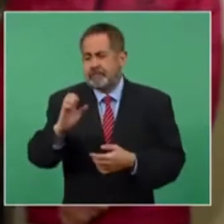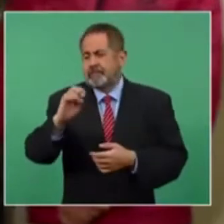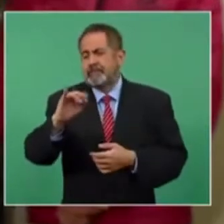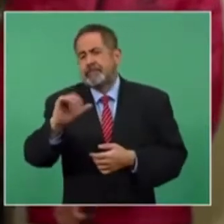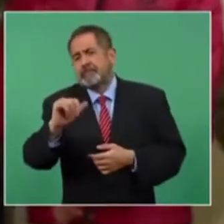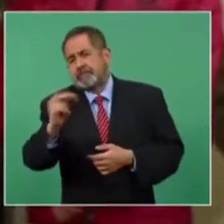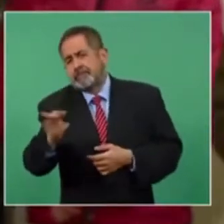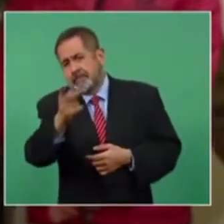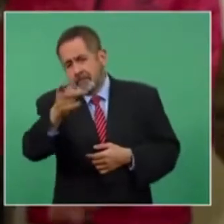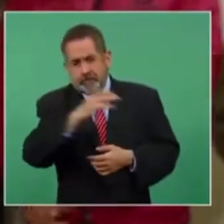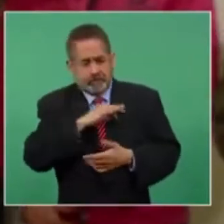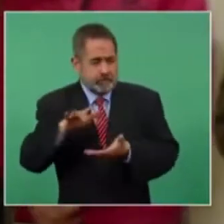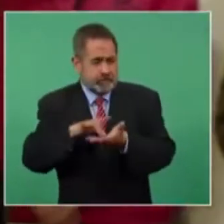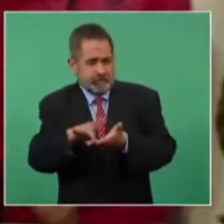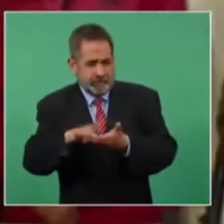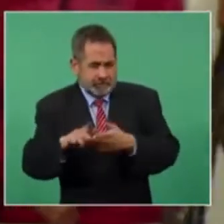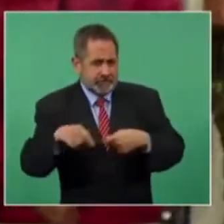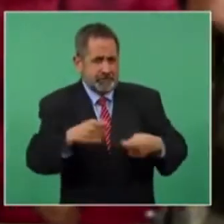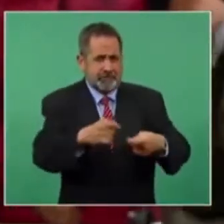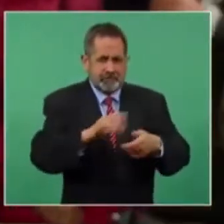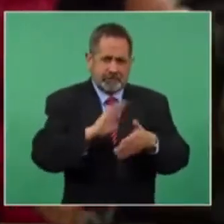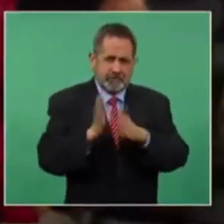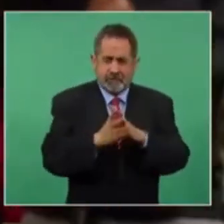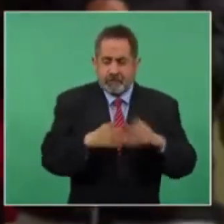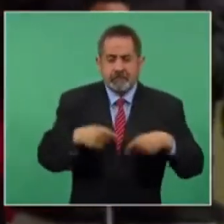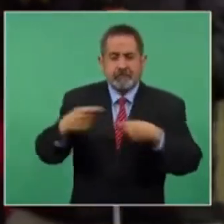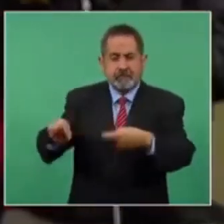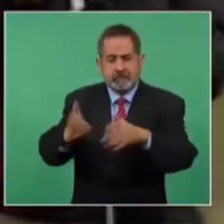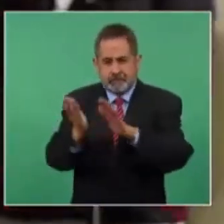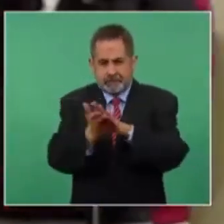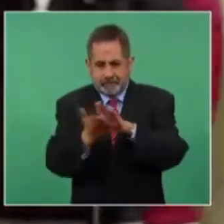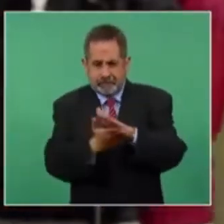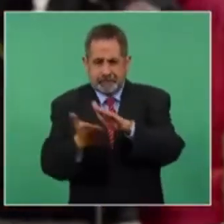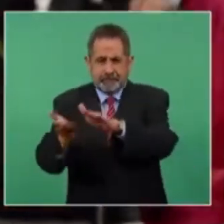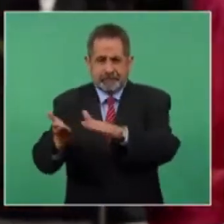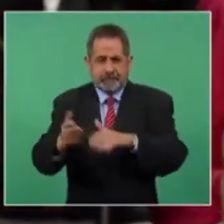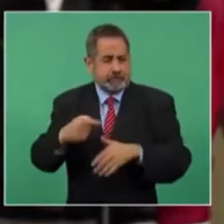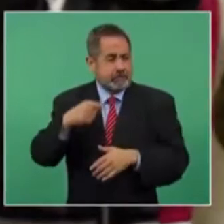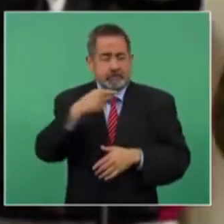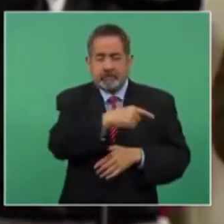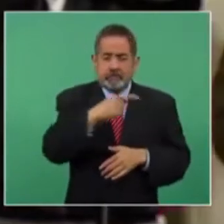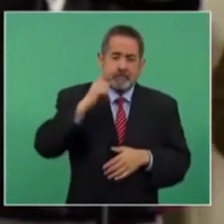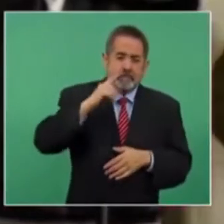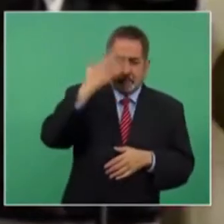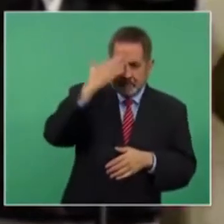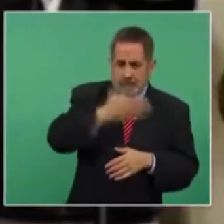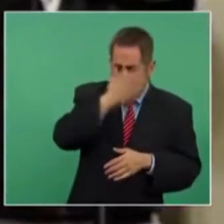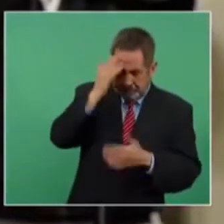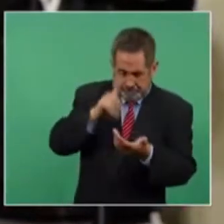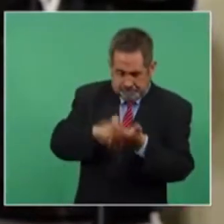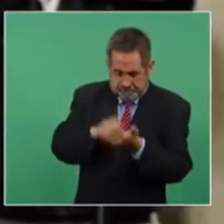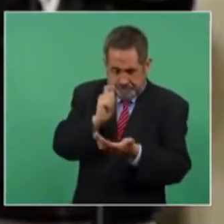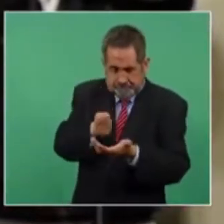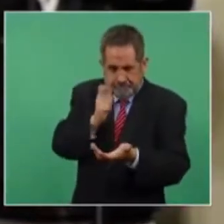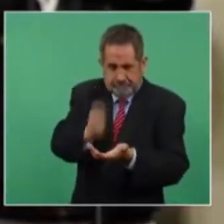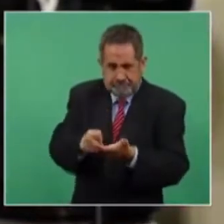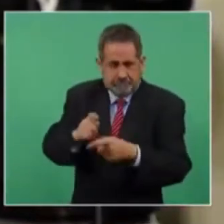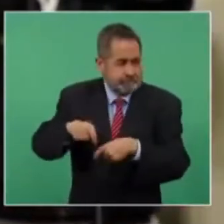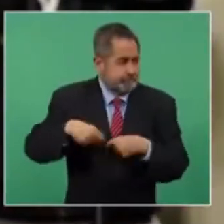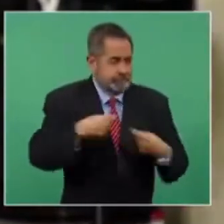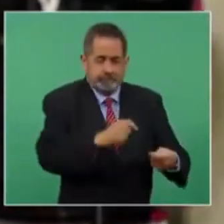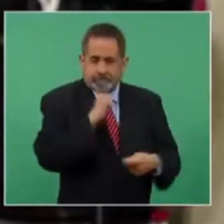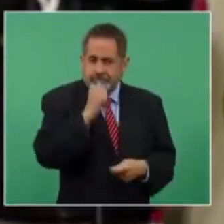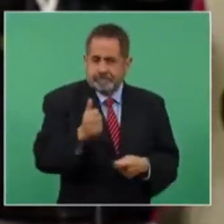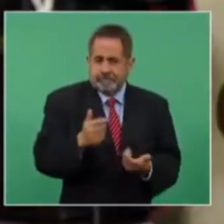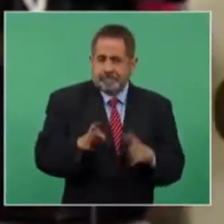de que usted apoyara que le entregaran el expediente? Porque ni siquiera sabe en qué está conformado el expediente, no sabe